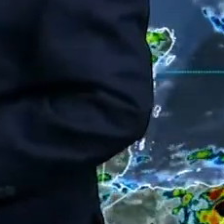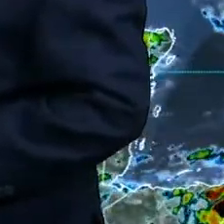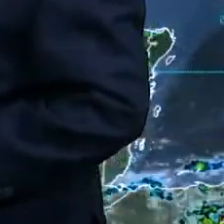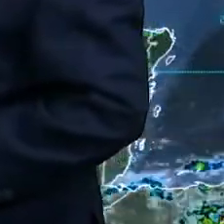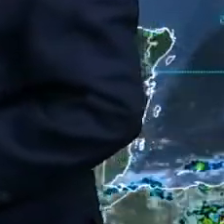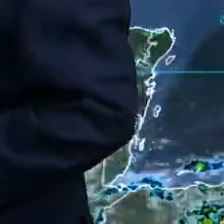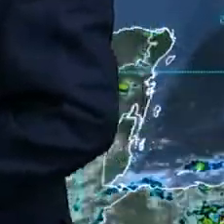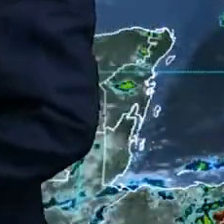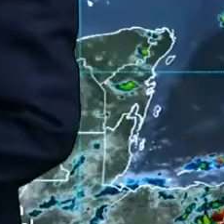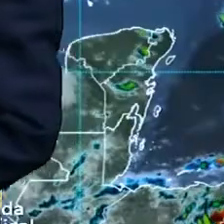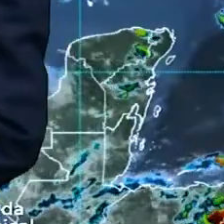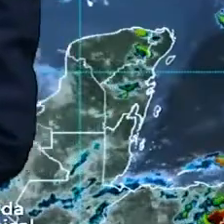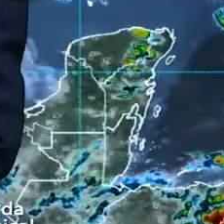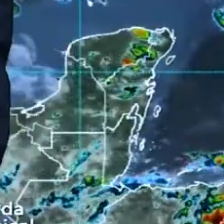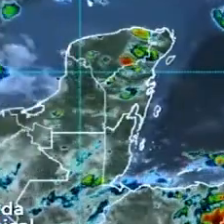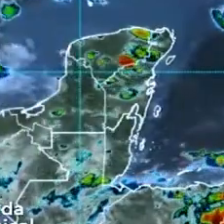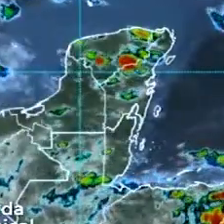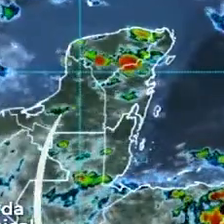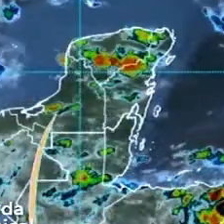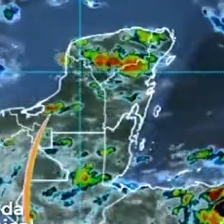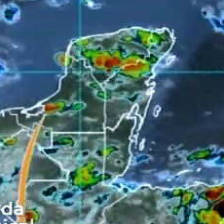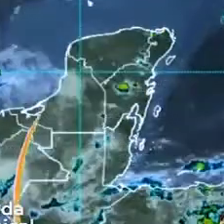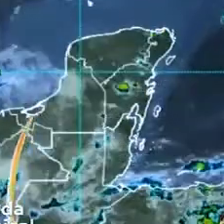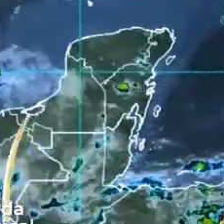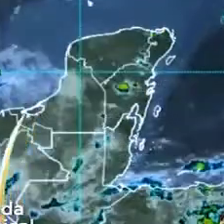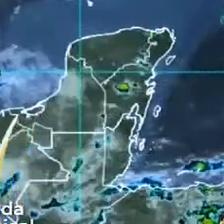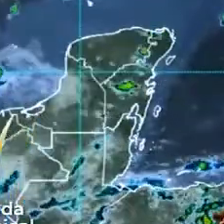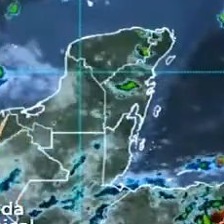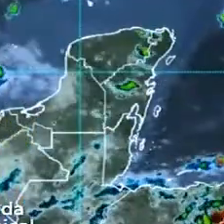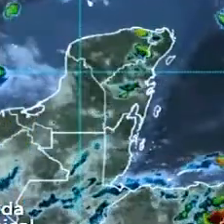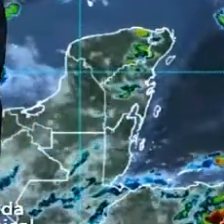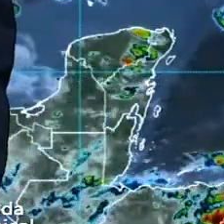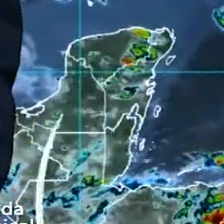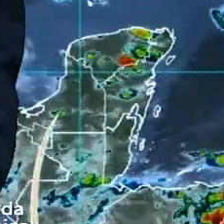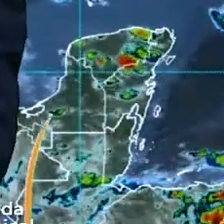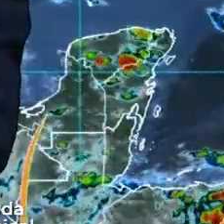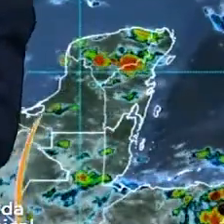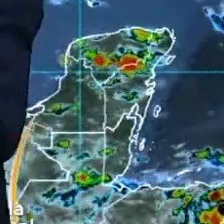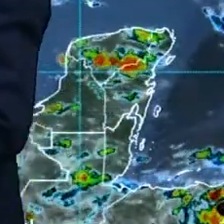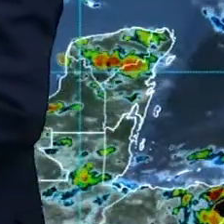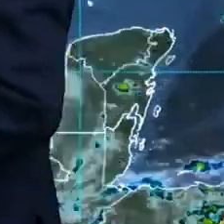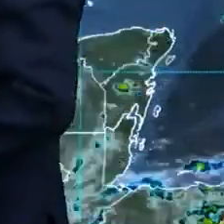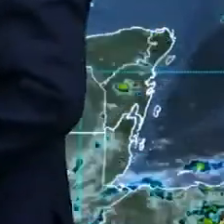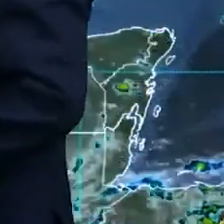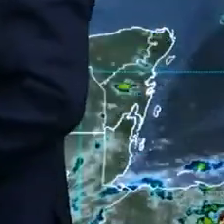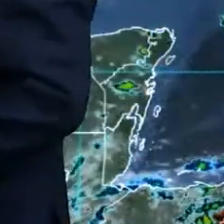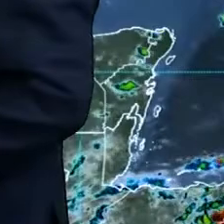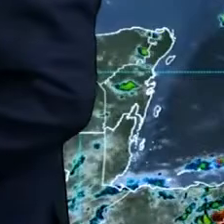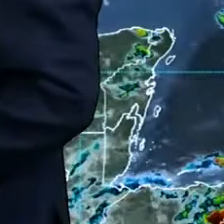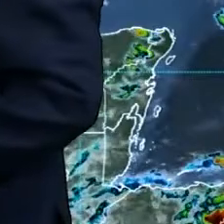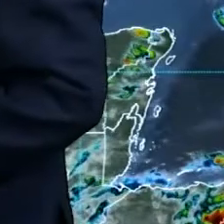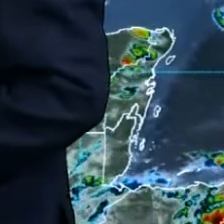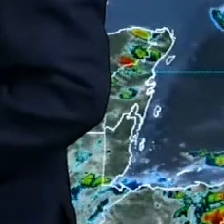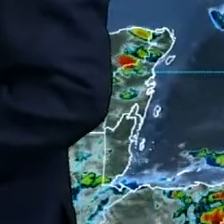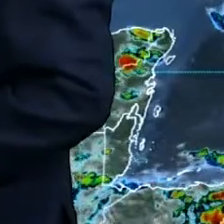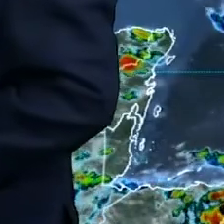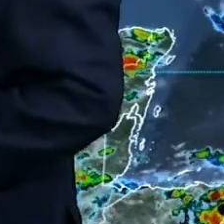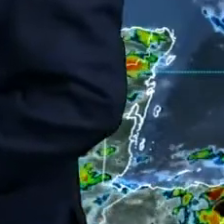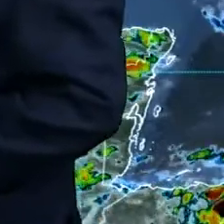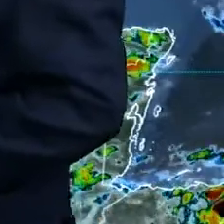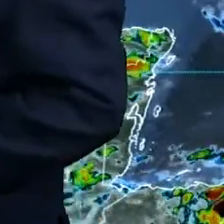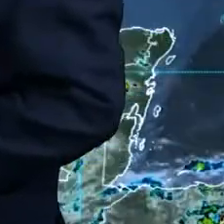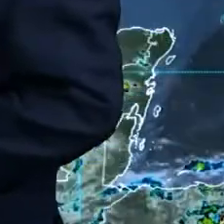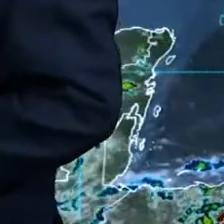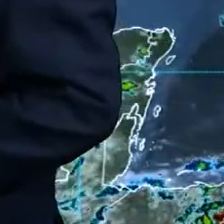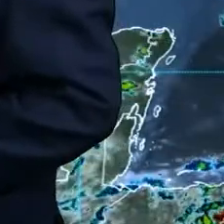primero, todo lo que es la franja occidental de la República continúa ofreciéndonos justamente esta nubosidad, con precipitaciones de fuertes